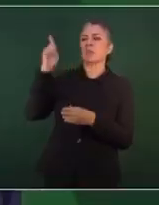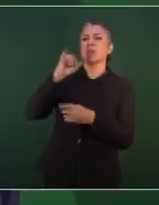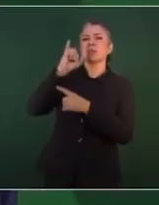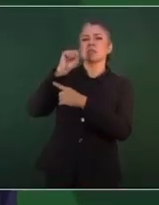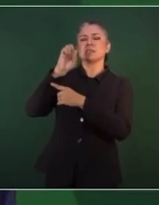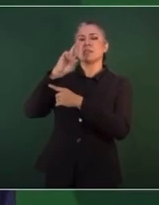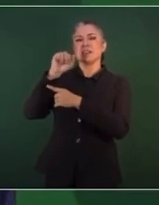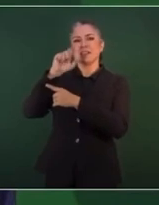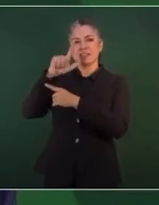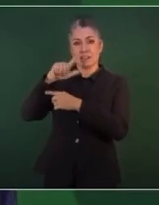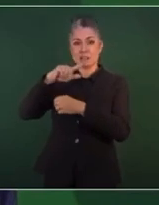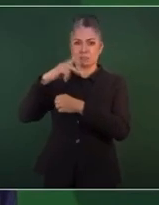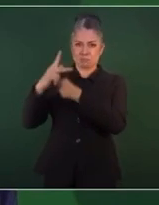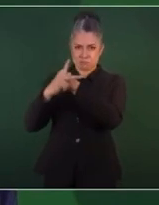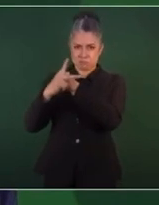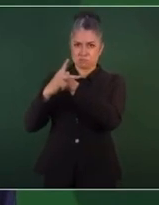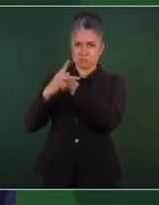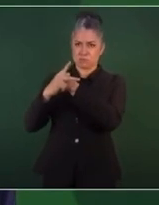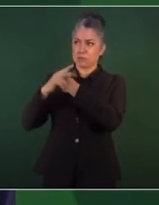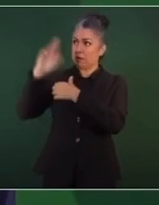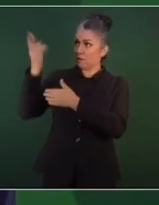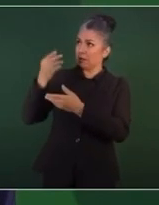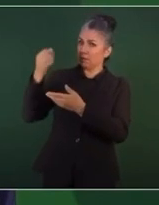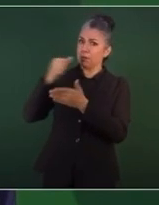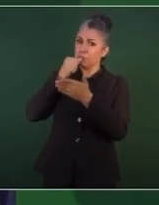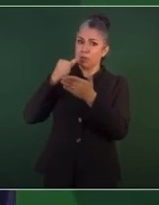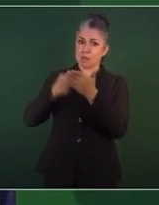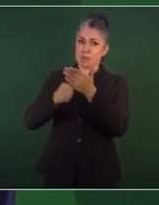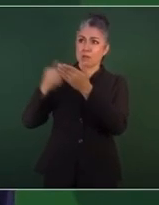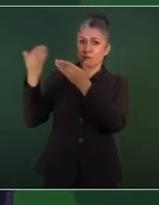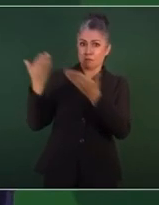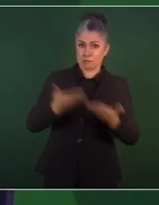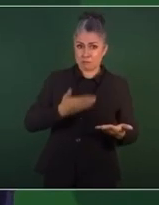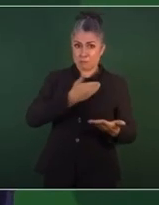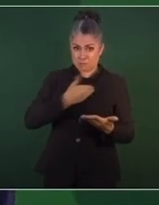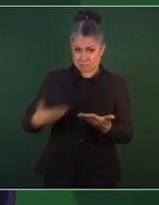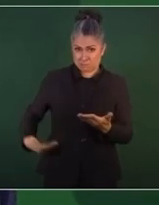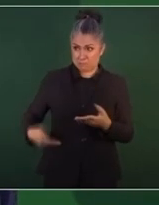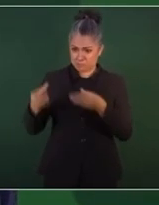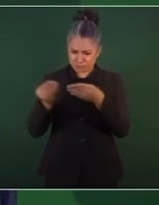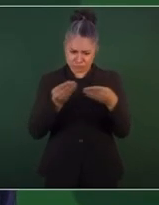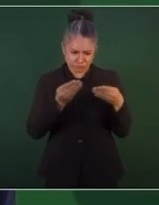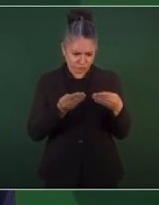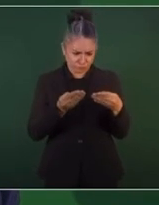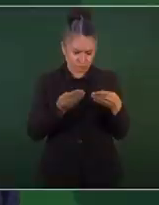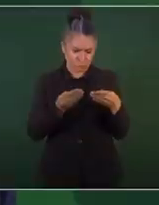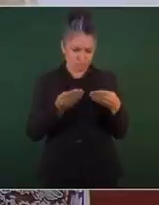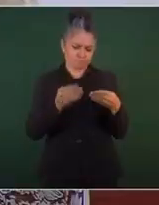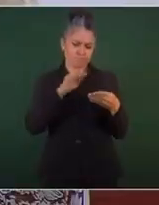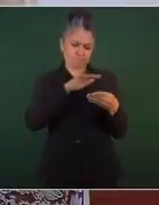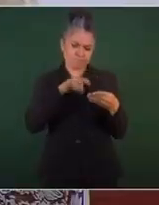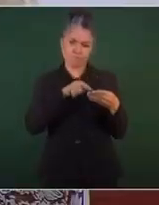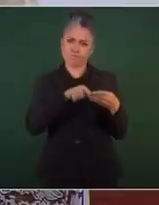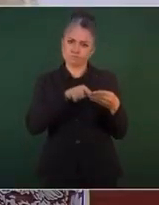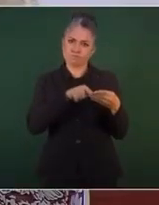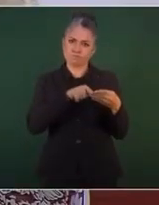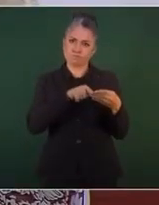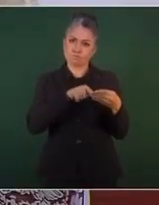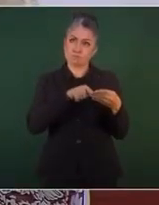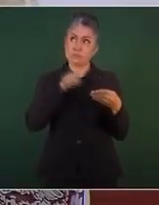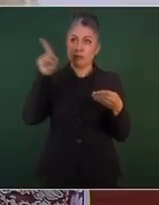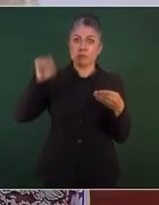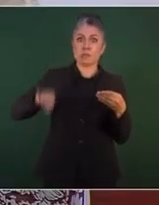acerca de su interés por ayudarnos, porque allá